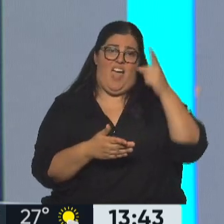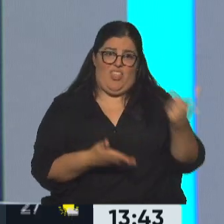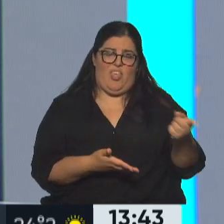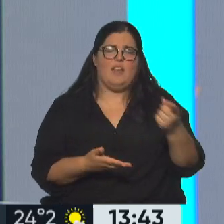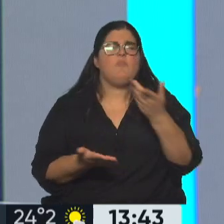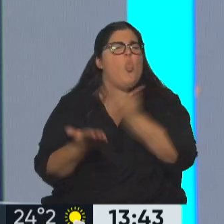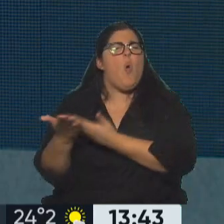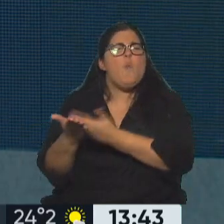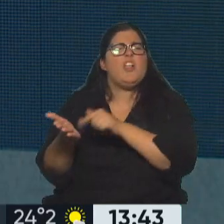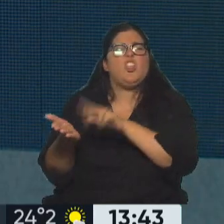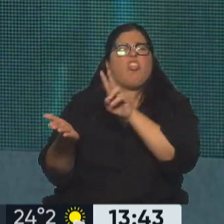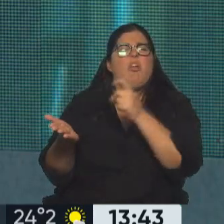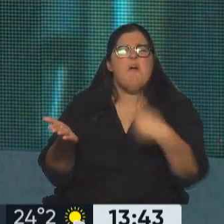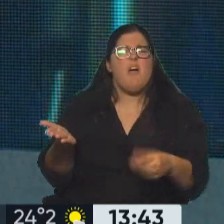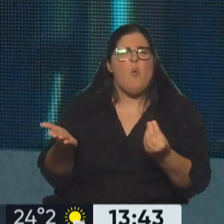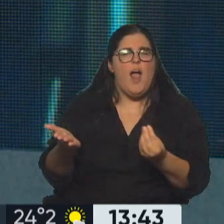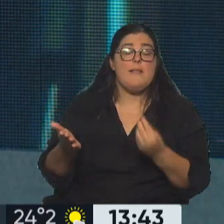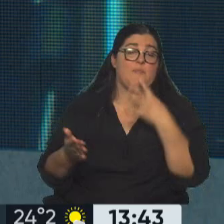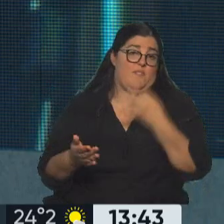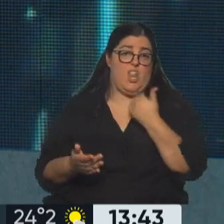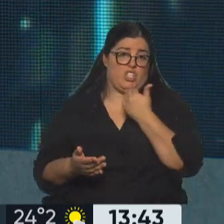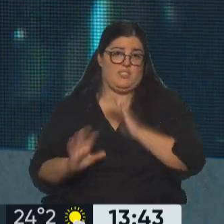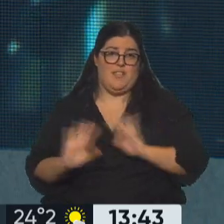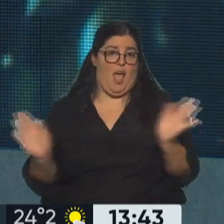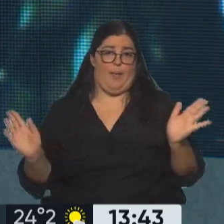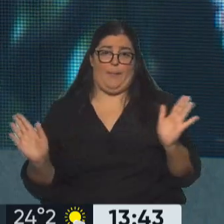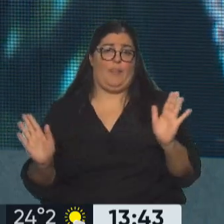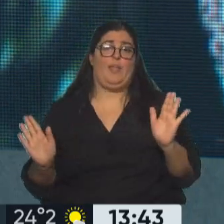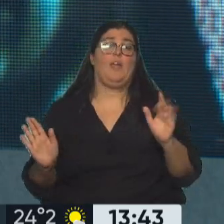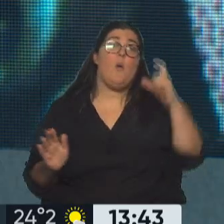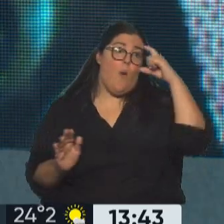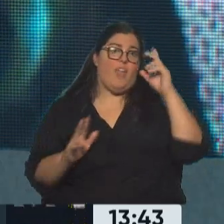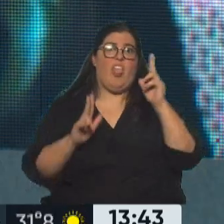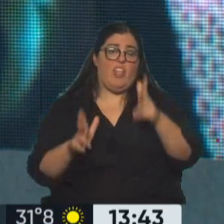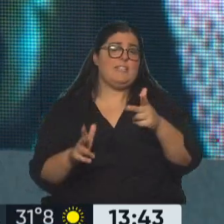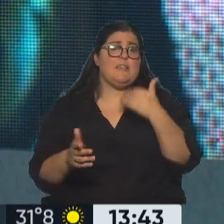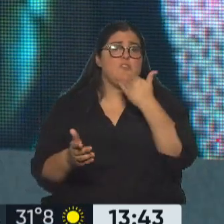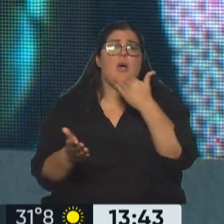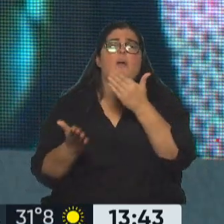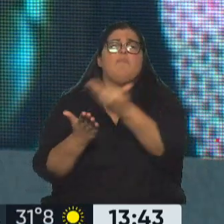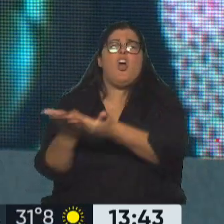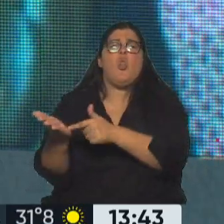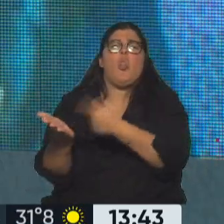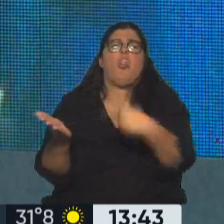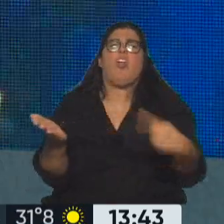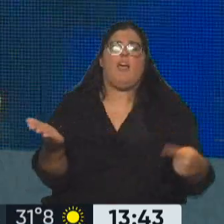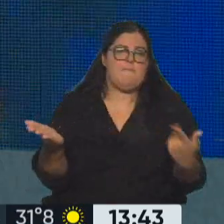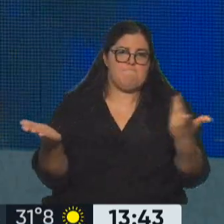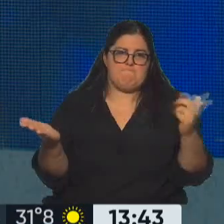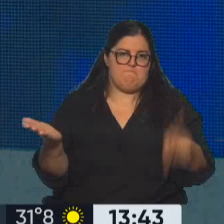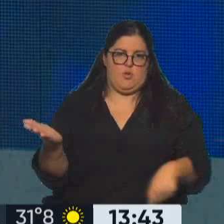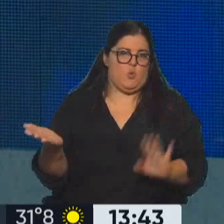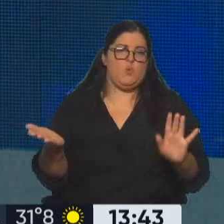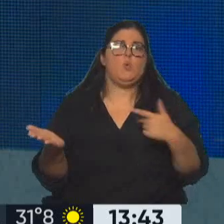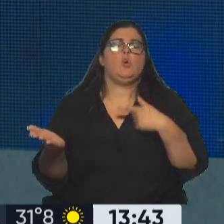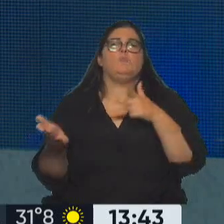documentos? No se sabe. La verdad es que el propio Biden dijo que no tenía idea sobre el contenido y no se dieron adelantos. Sí se